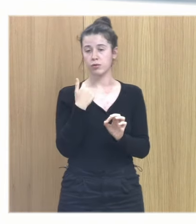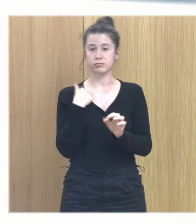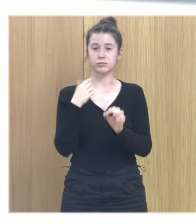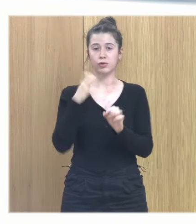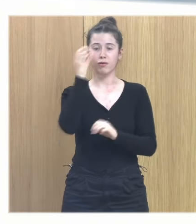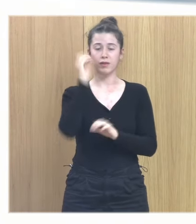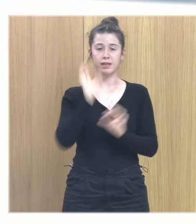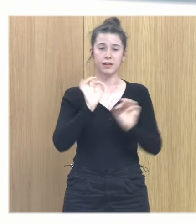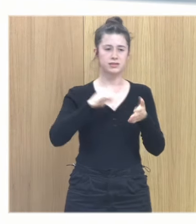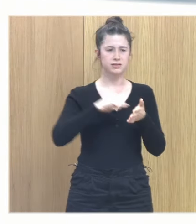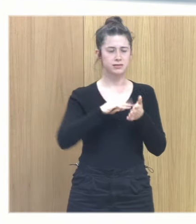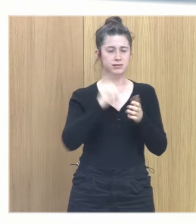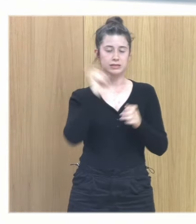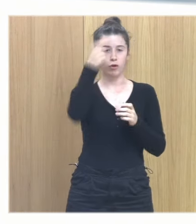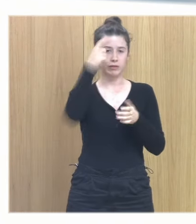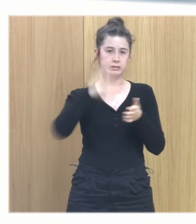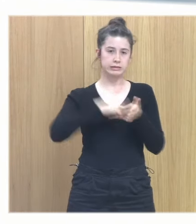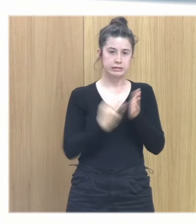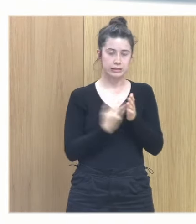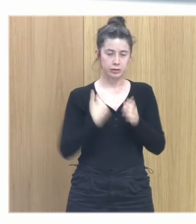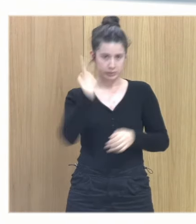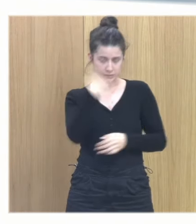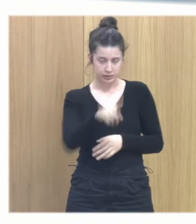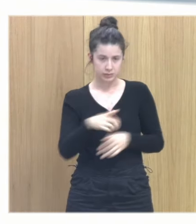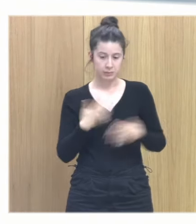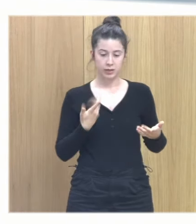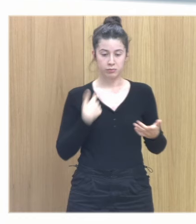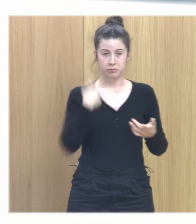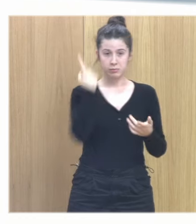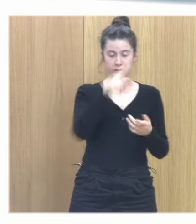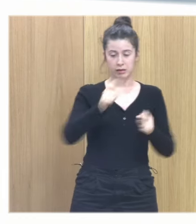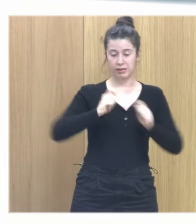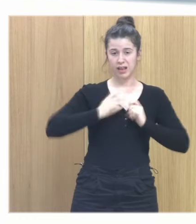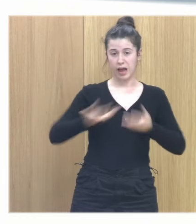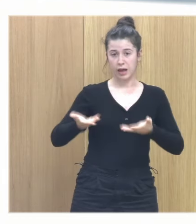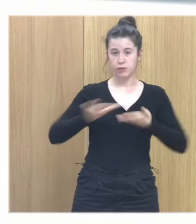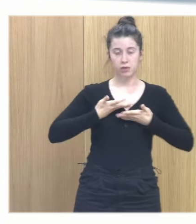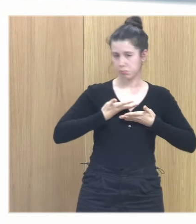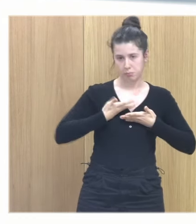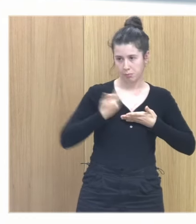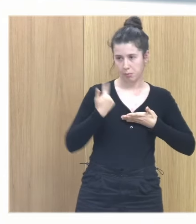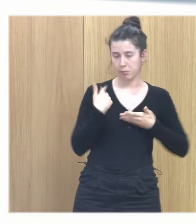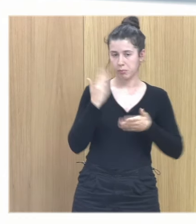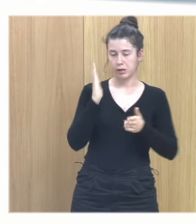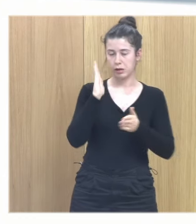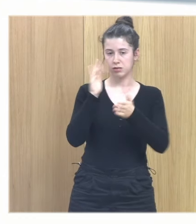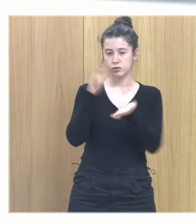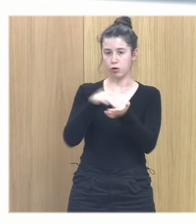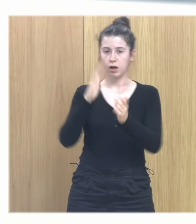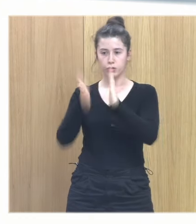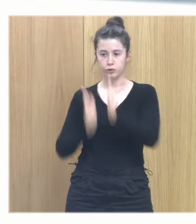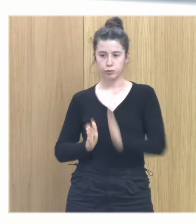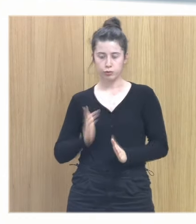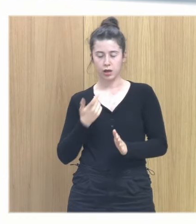que me lo sé pero que me lo sepa no significa que me hayan ayudado de hecho yo no los utilizo en consulta yo no les hablo a las personas